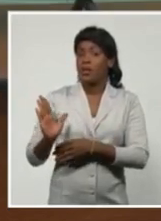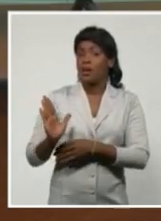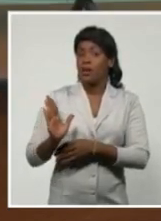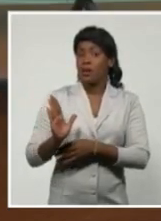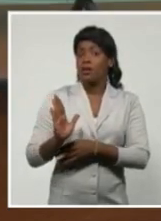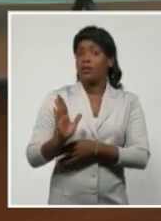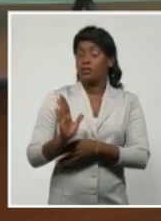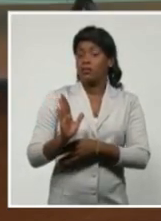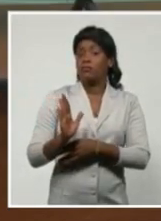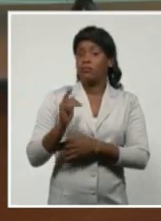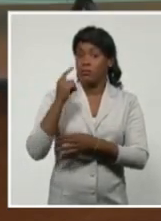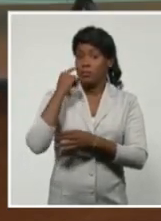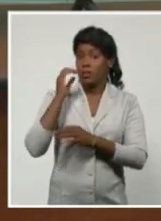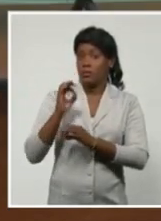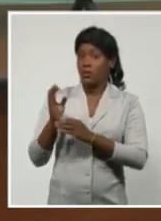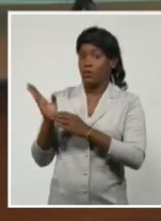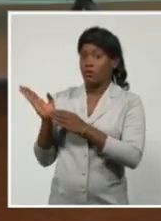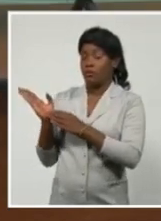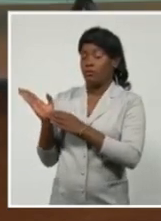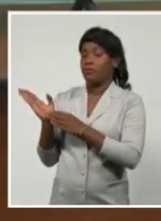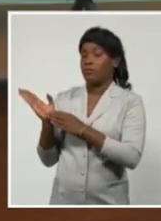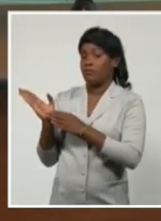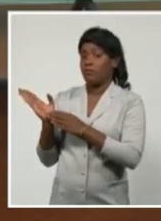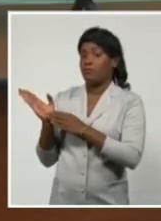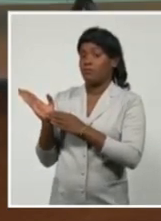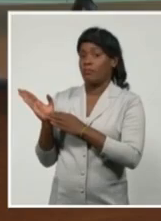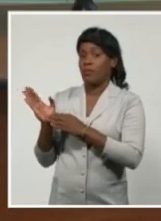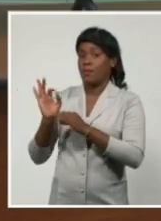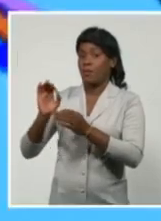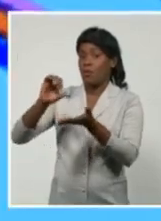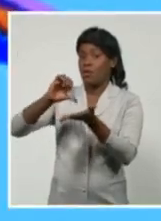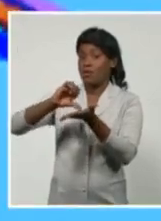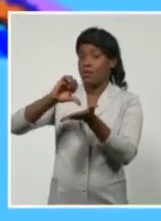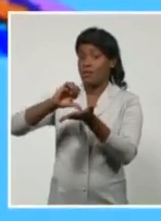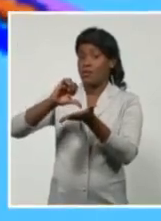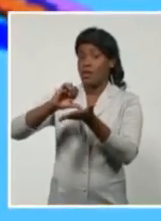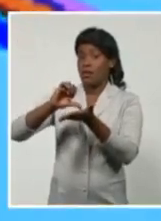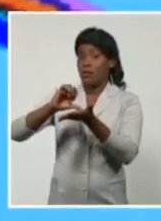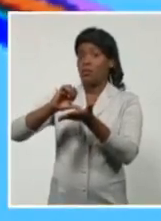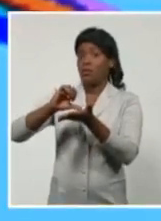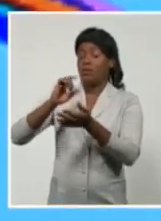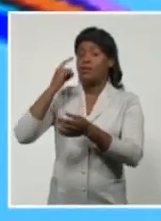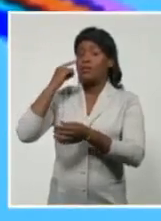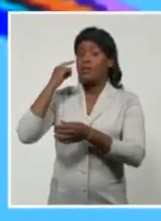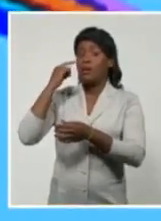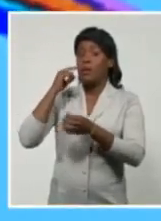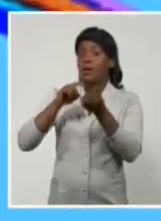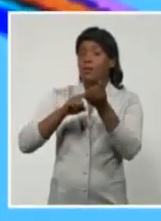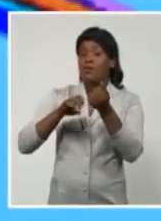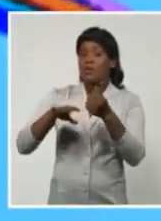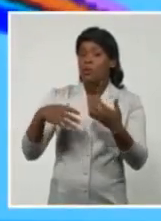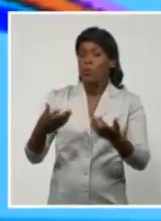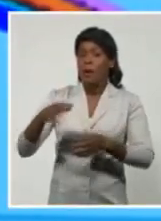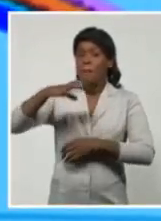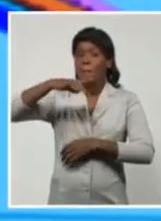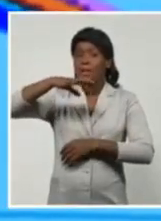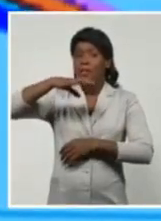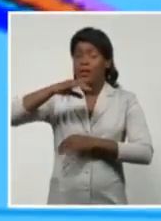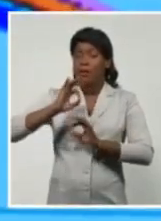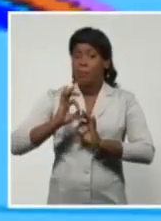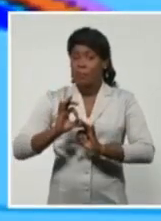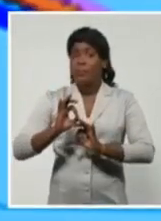gira acá, lleva al centro a cruzar, sobre la provincia de Pinar del Río, en esta